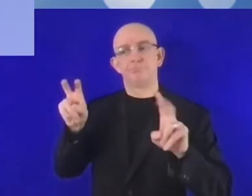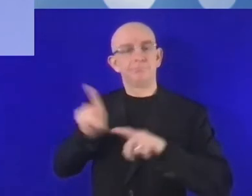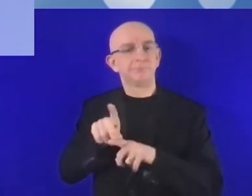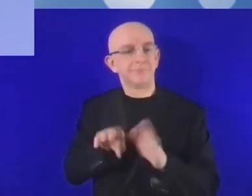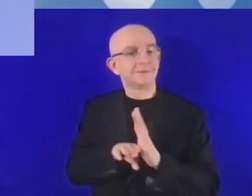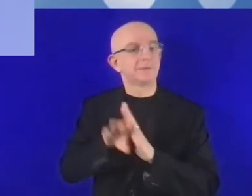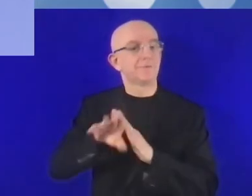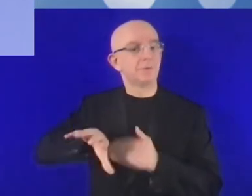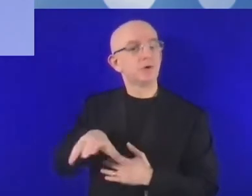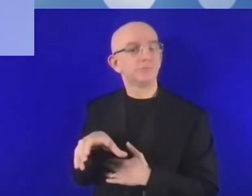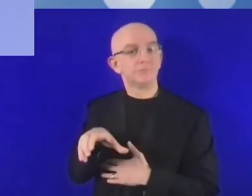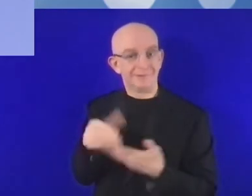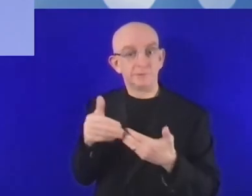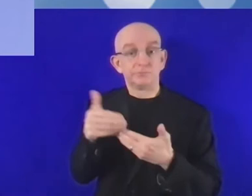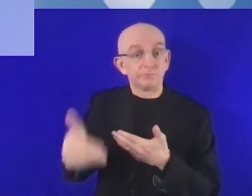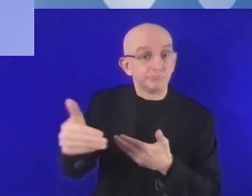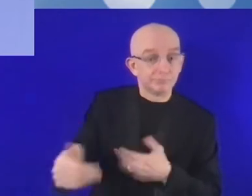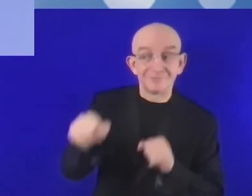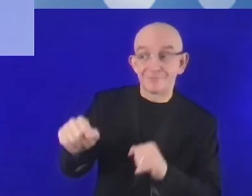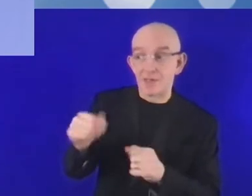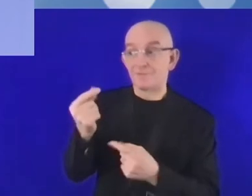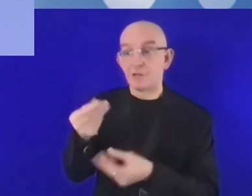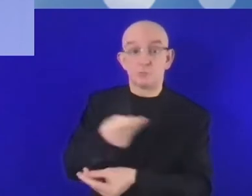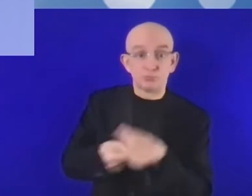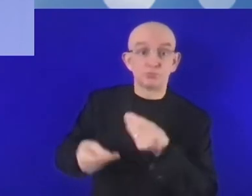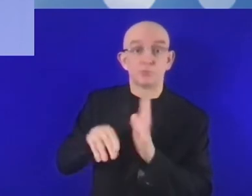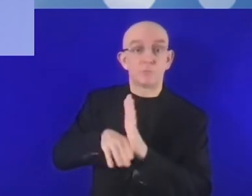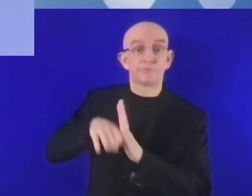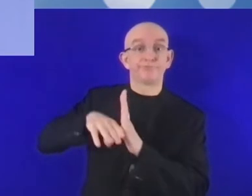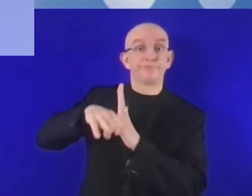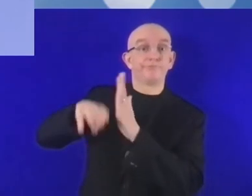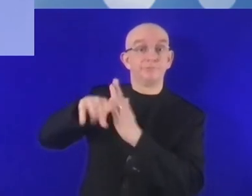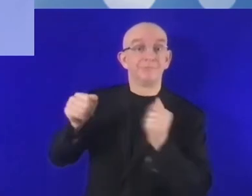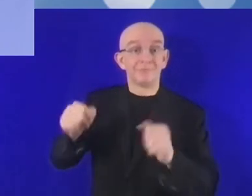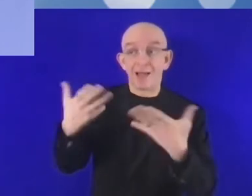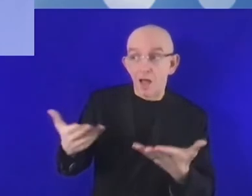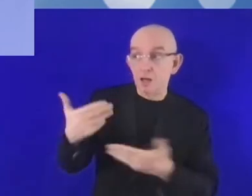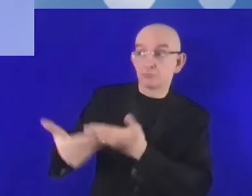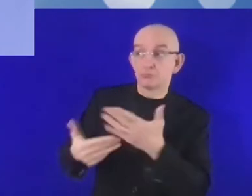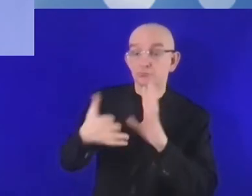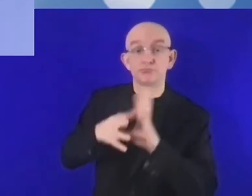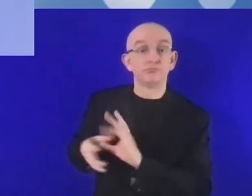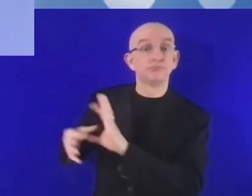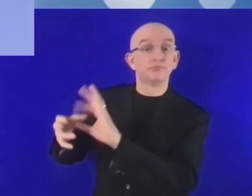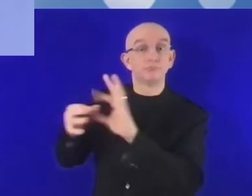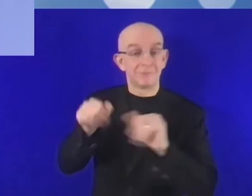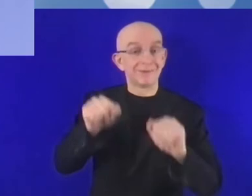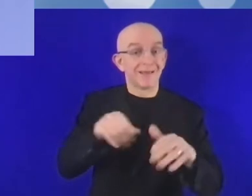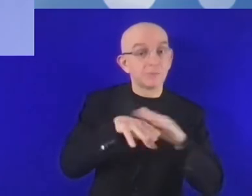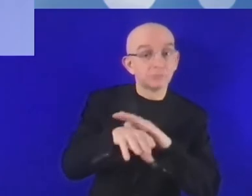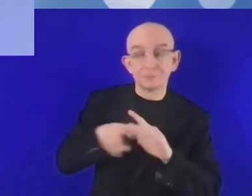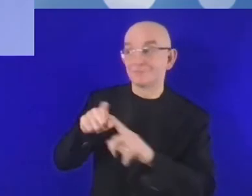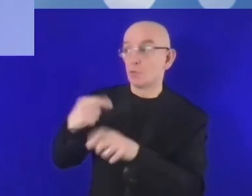acceso reducido a la infraestructura y a los recursos